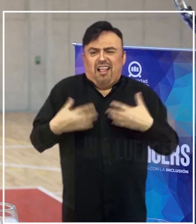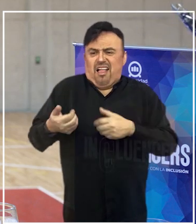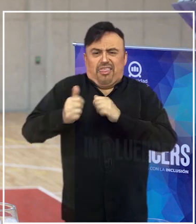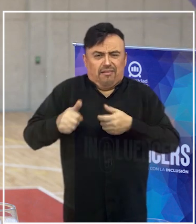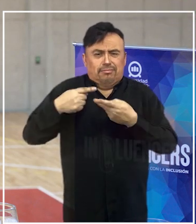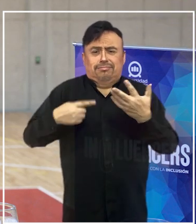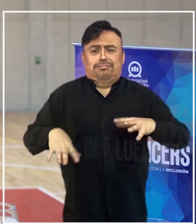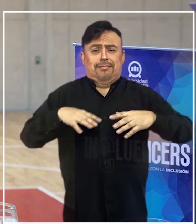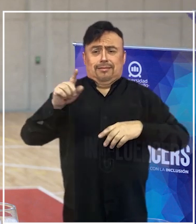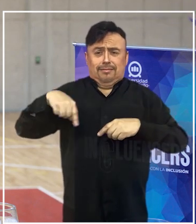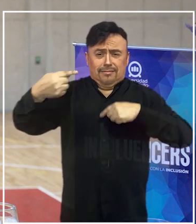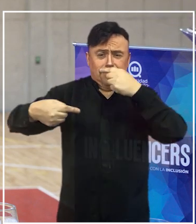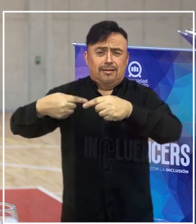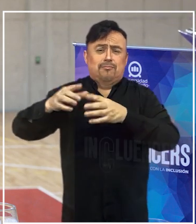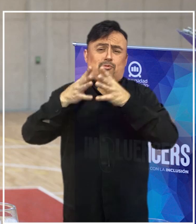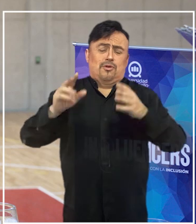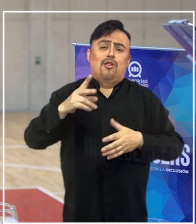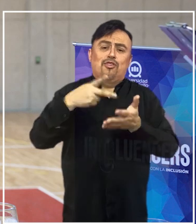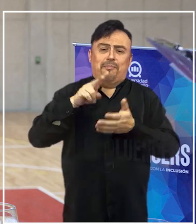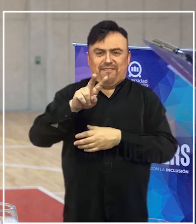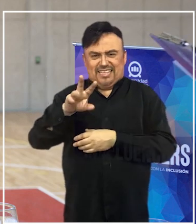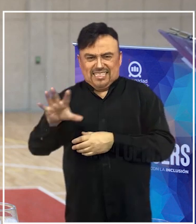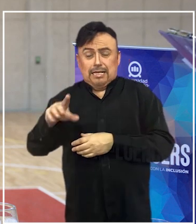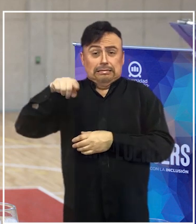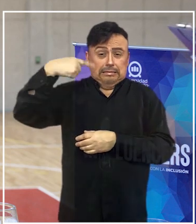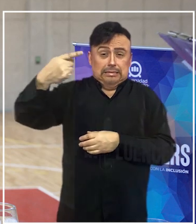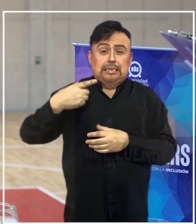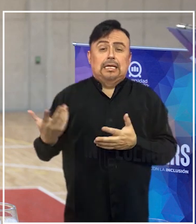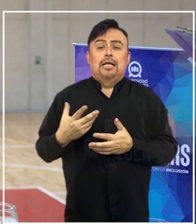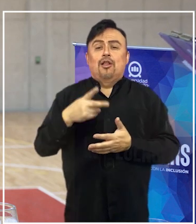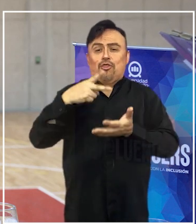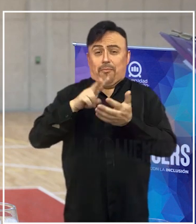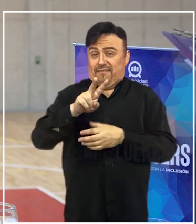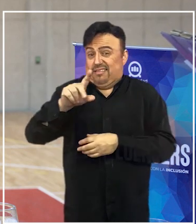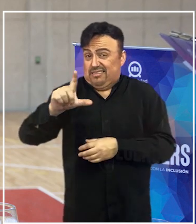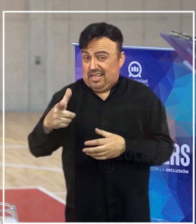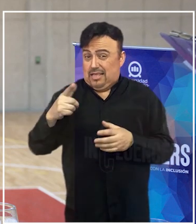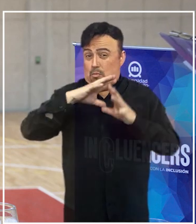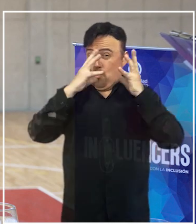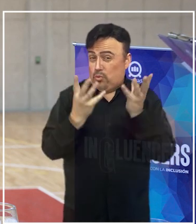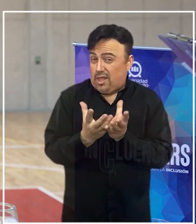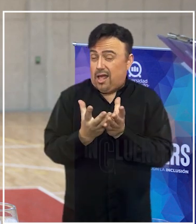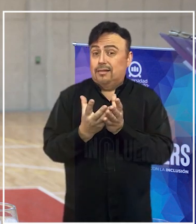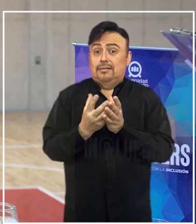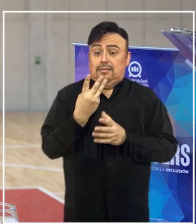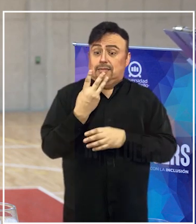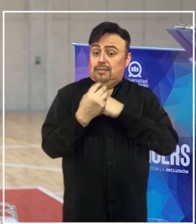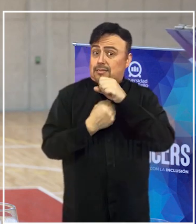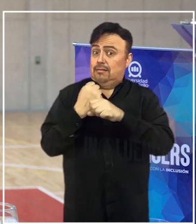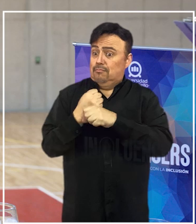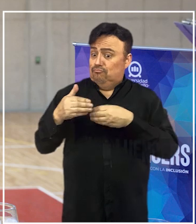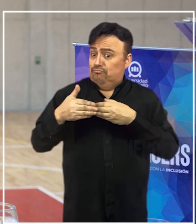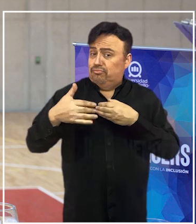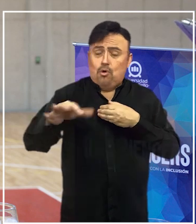muchos eventos 25, tenemos los Juegos Mundiales el 27. Estos ya tres años y tanto van a pasar